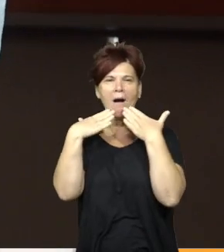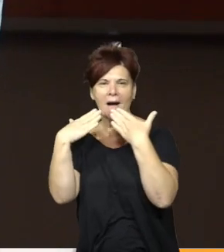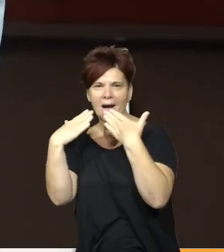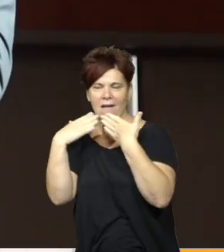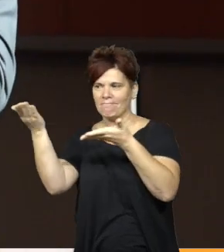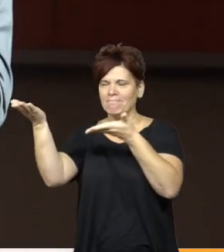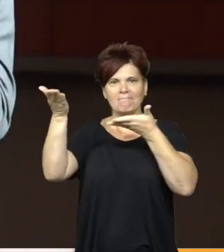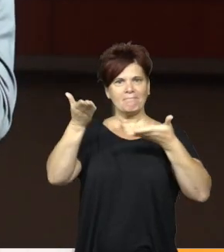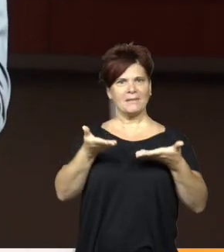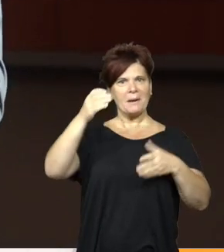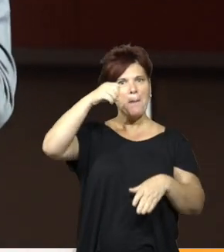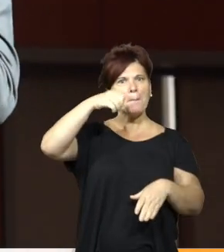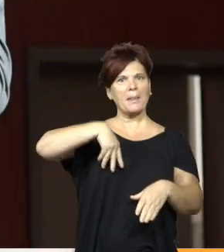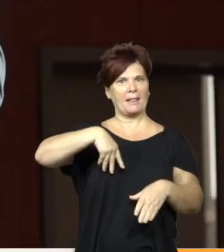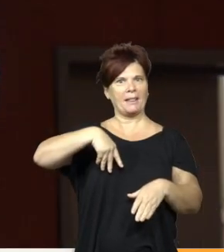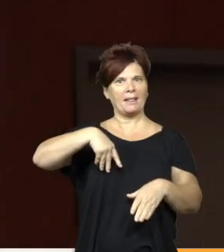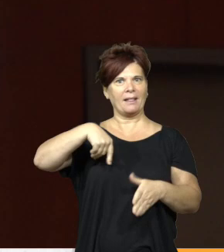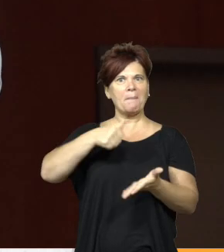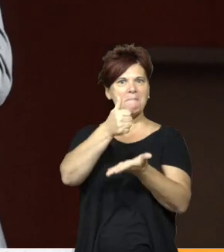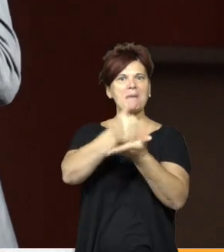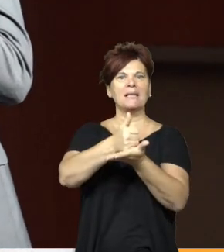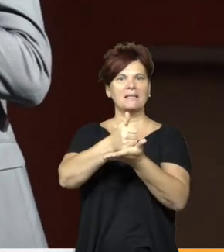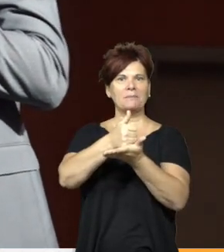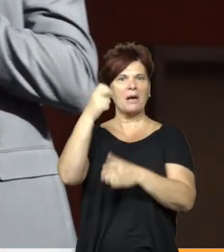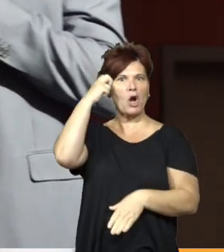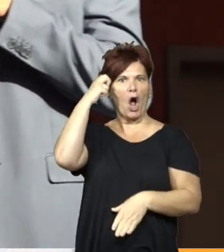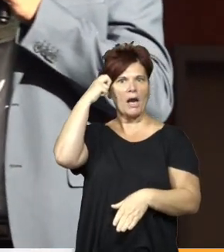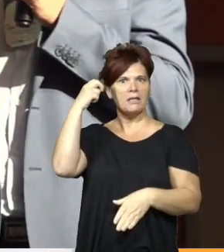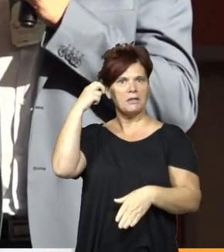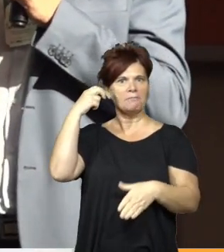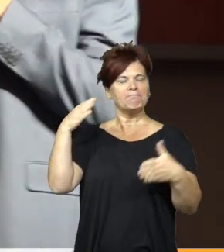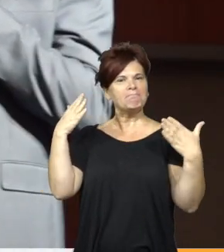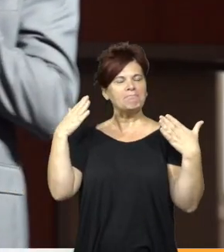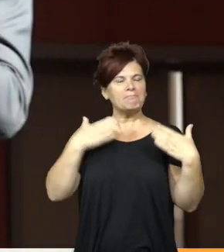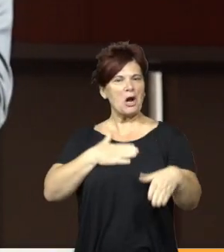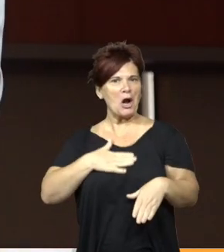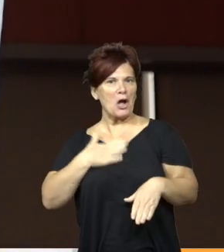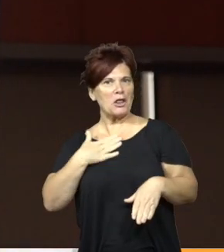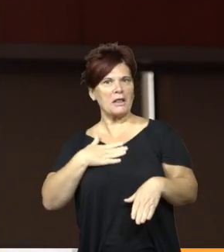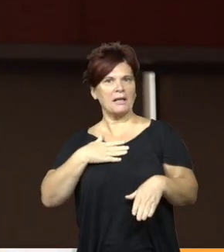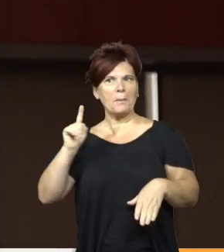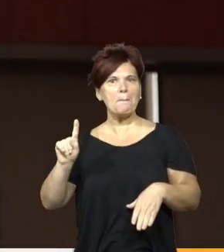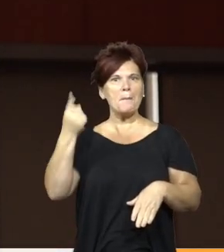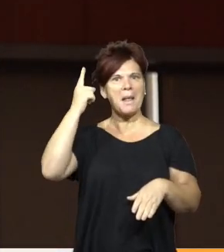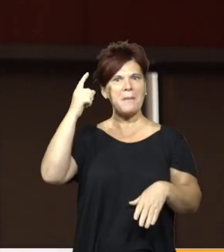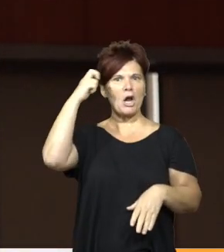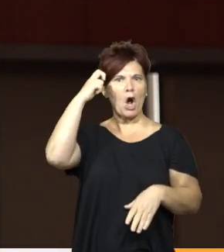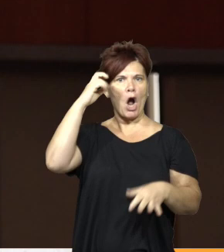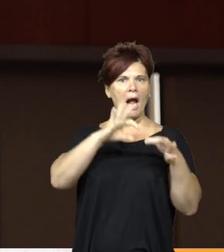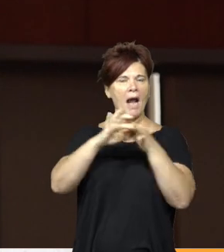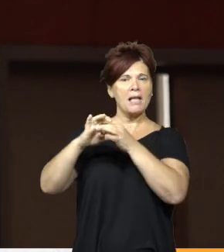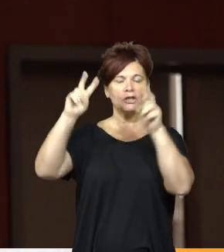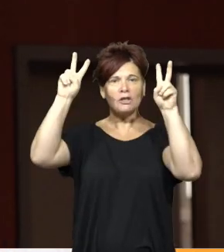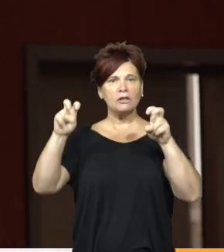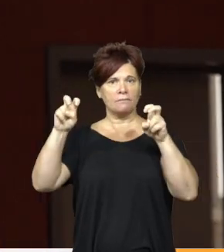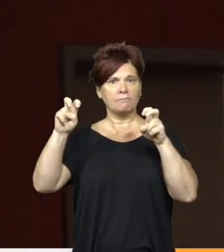invitación a participar de este congreso y bueno, y celebro realmente haber tenido la iniciativa de generar el primer congreso en esta temática, que